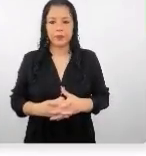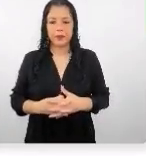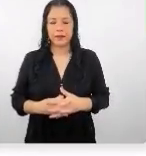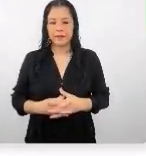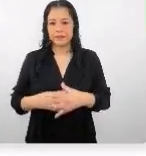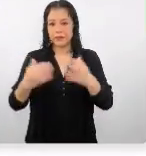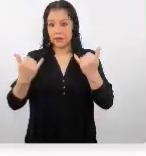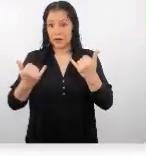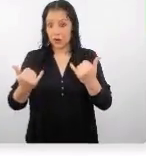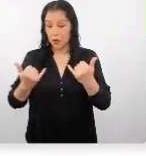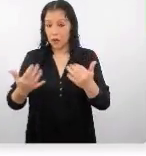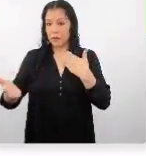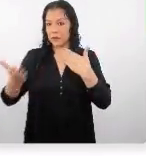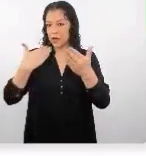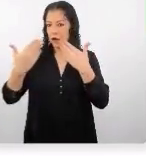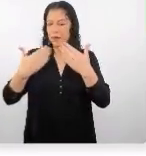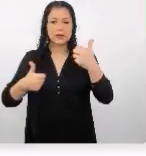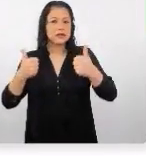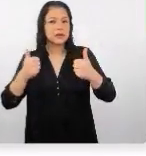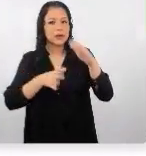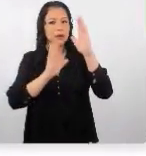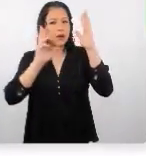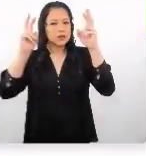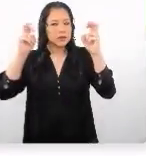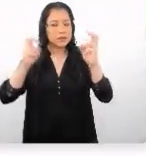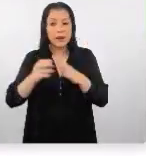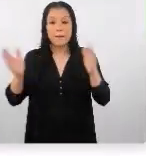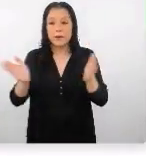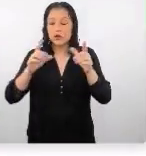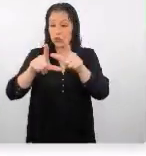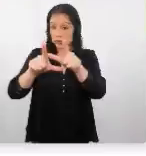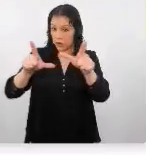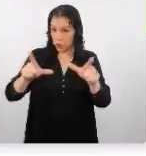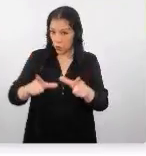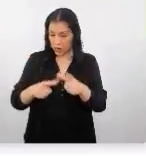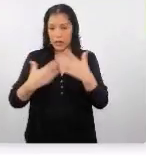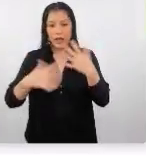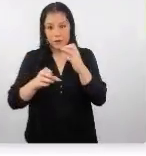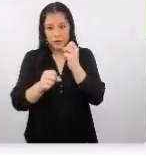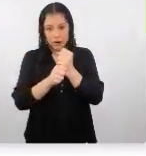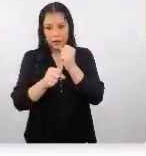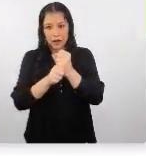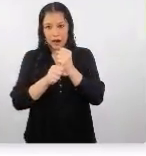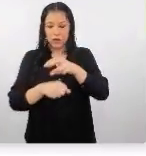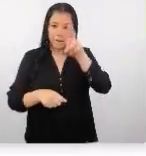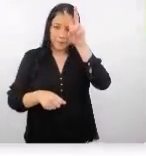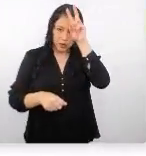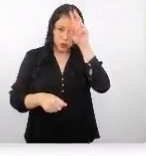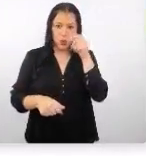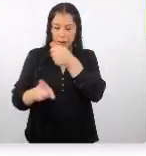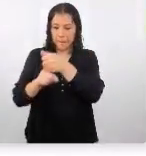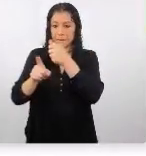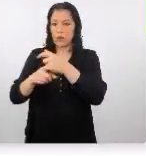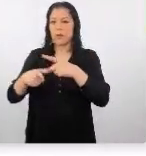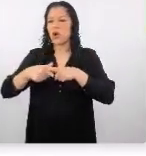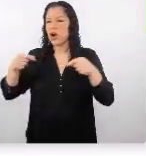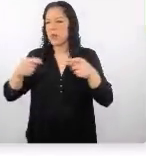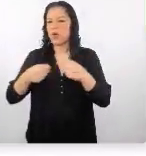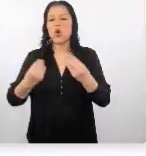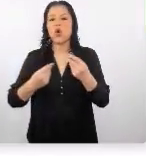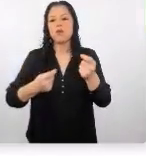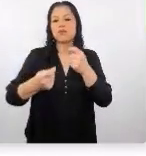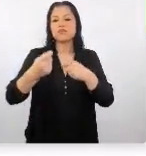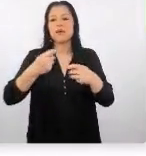bueno hoy día vamos a conversar sobre la promoción del destino como hemos venido trabajando Perú en Japón cómo negociar en el mercado